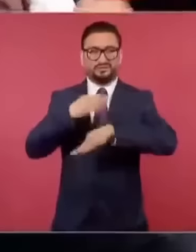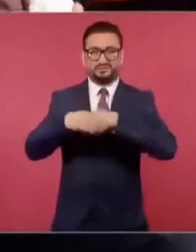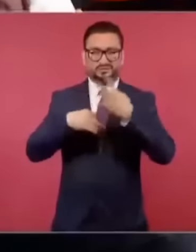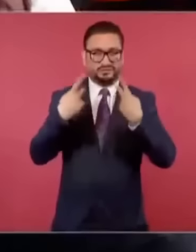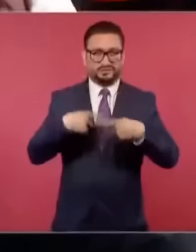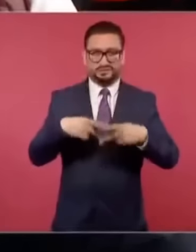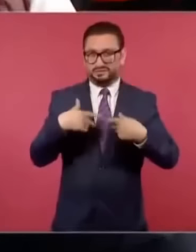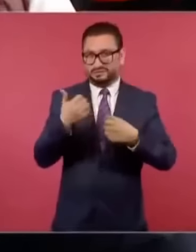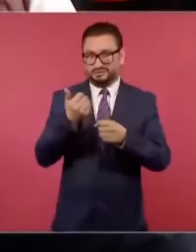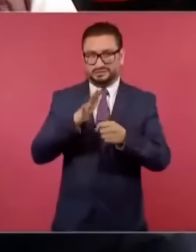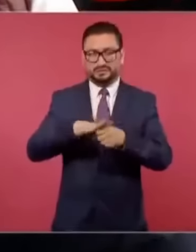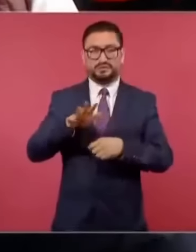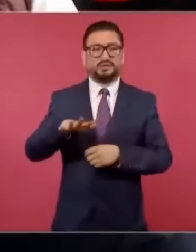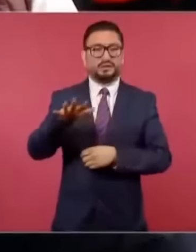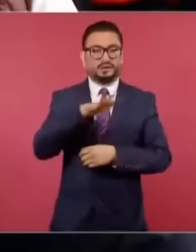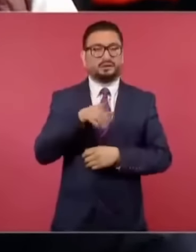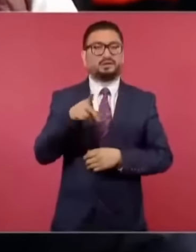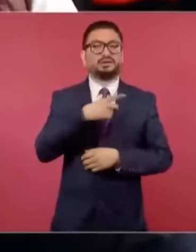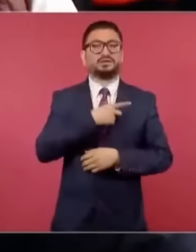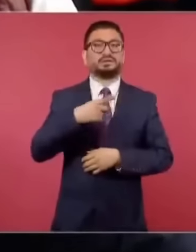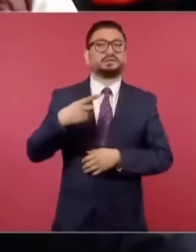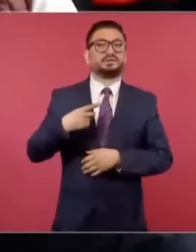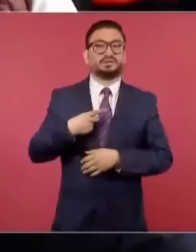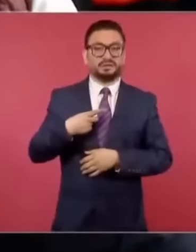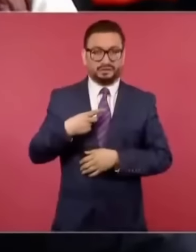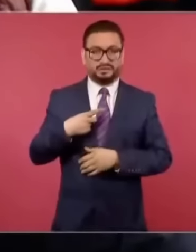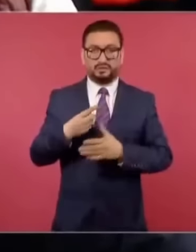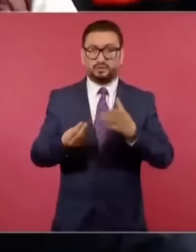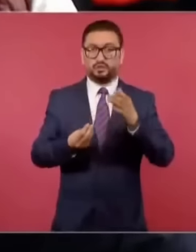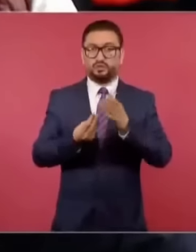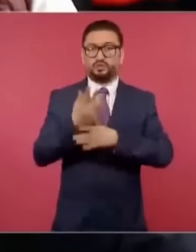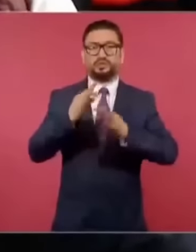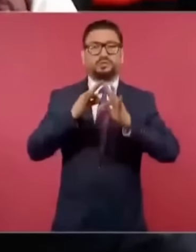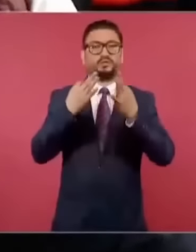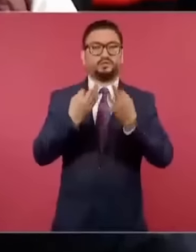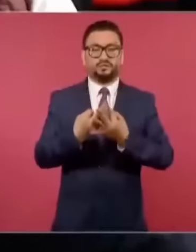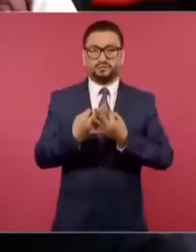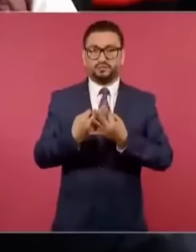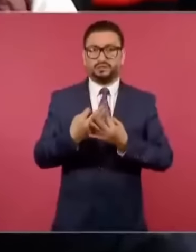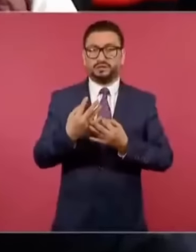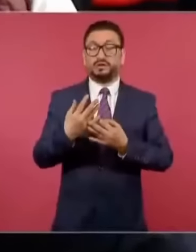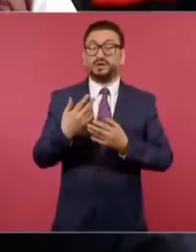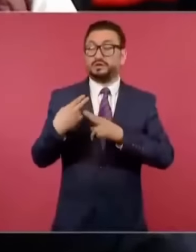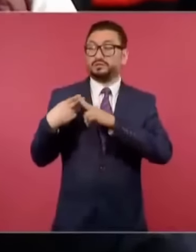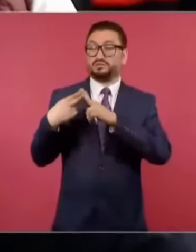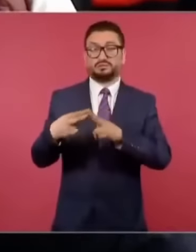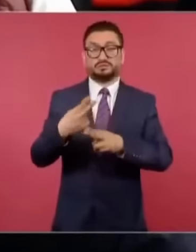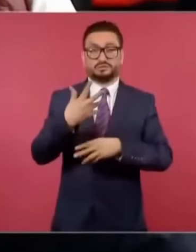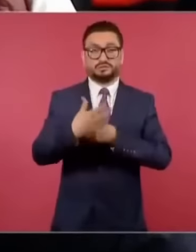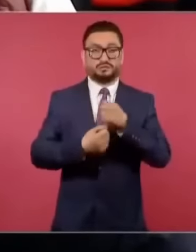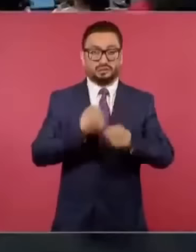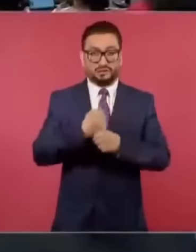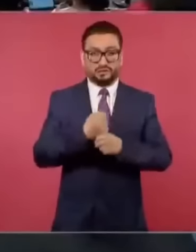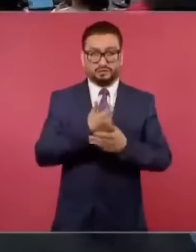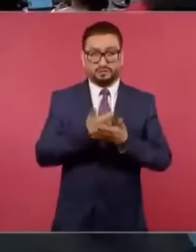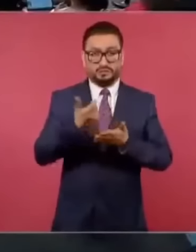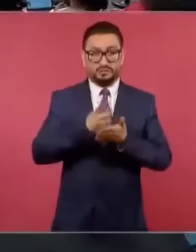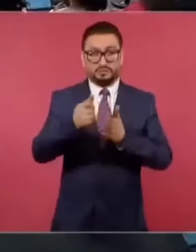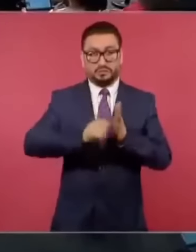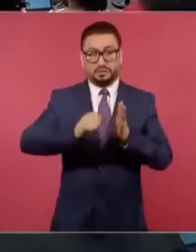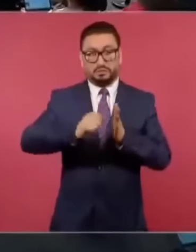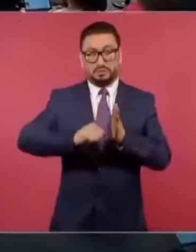personal de administración, tenían que someterse a una nueva dinámica. Durante los últimos cinco años ellos tenían un sueldo mensual